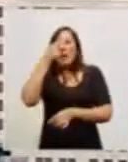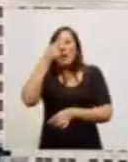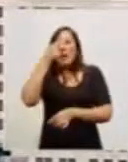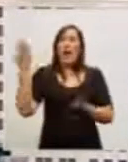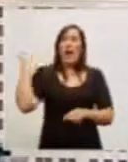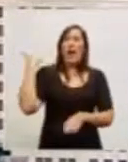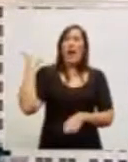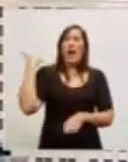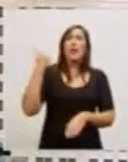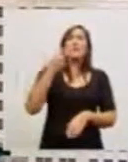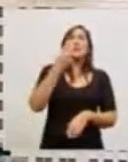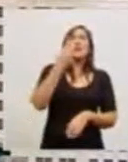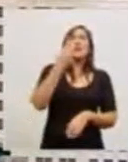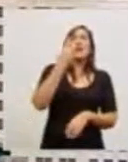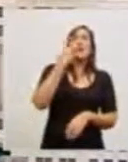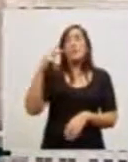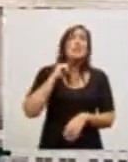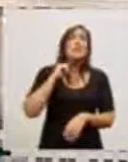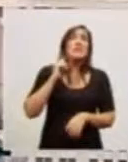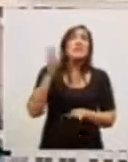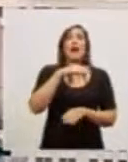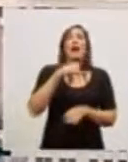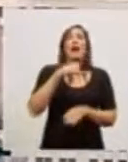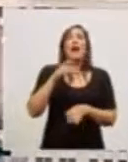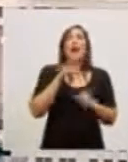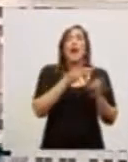entre el dengue y la gripe A,